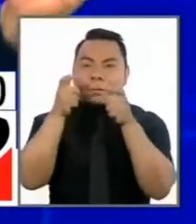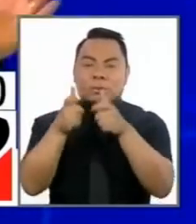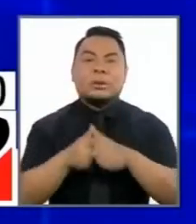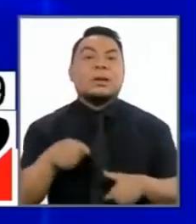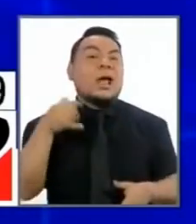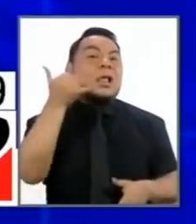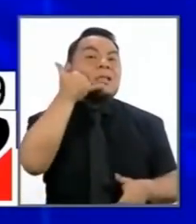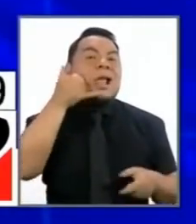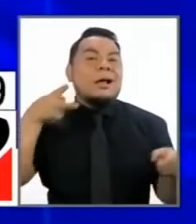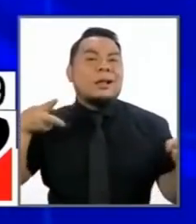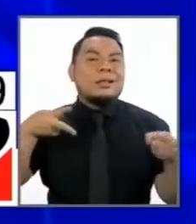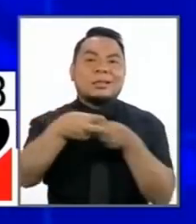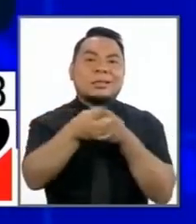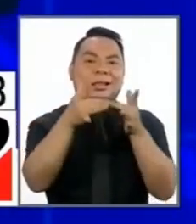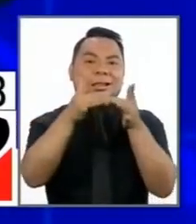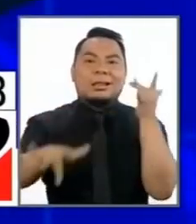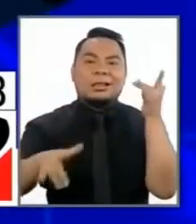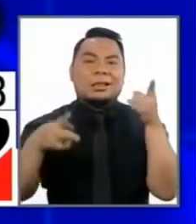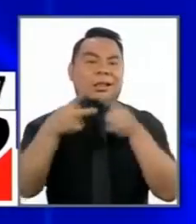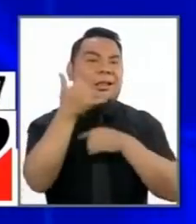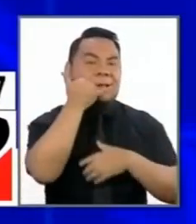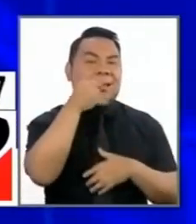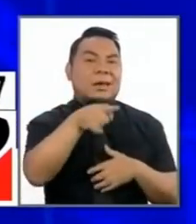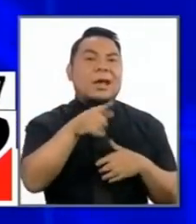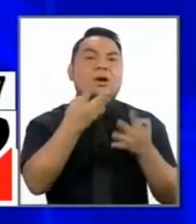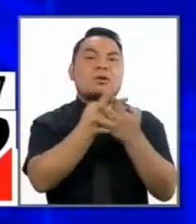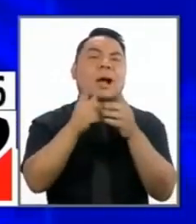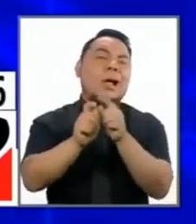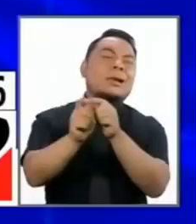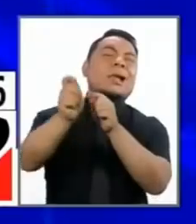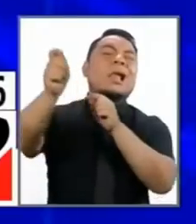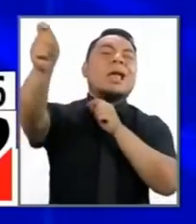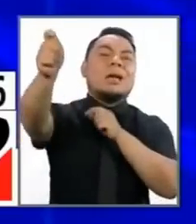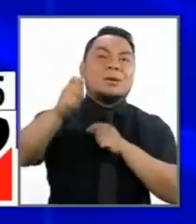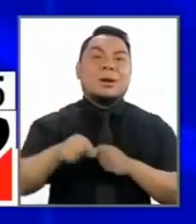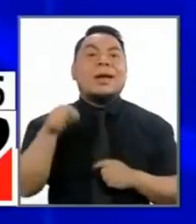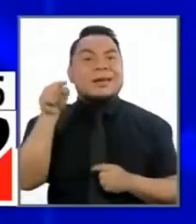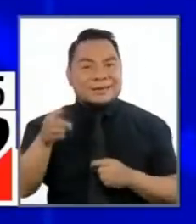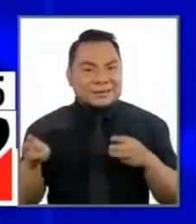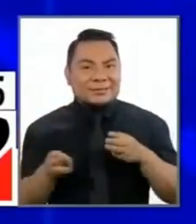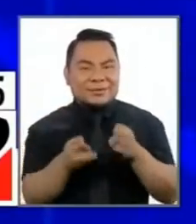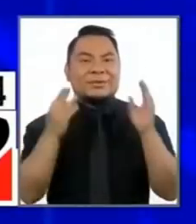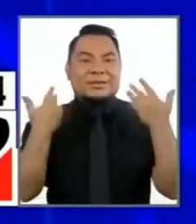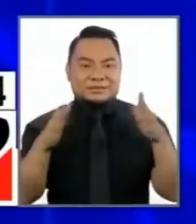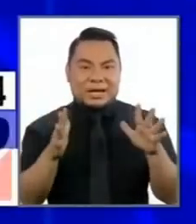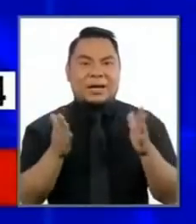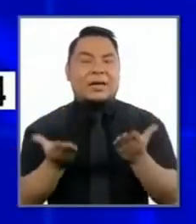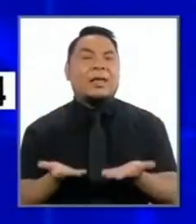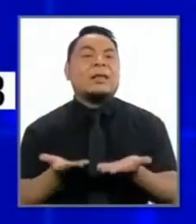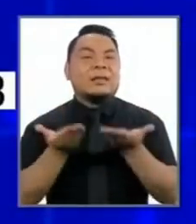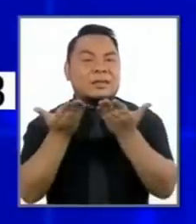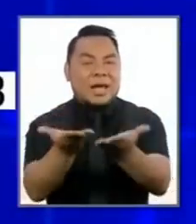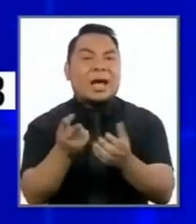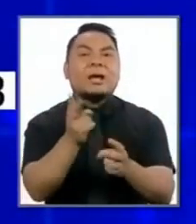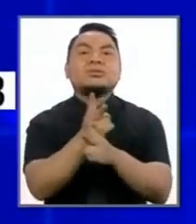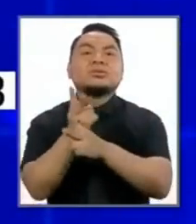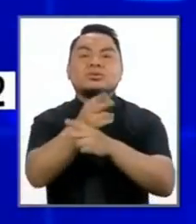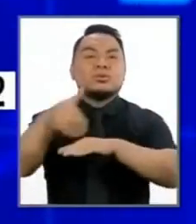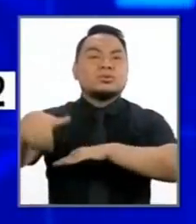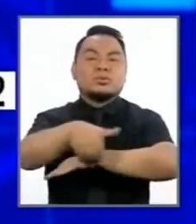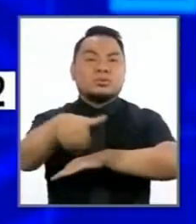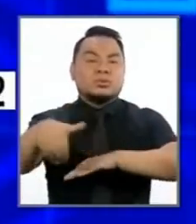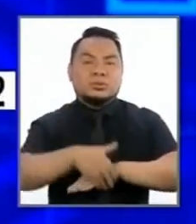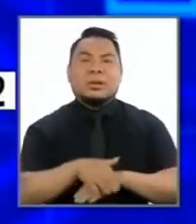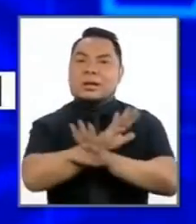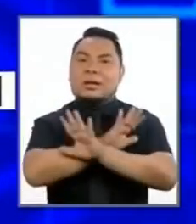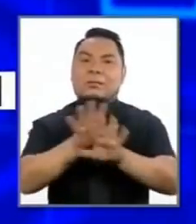bloqueadores de teléfonos que estén en lugares lejanos porque de esa manera vamos a dar seguridad para que